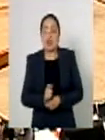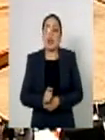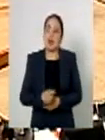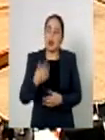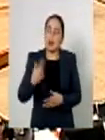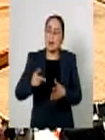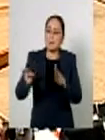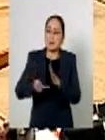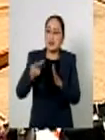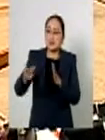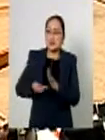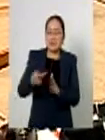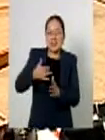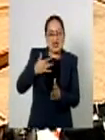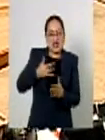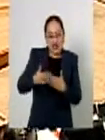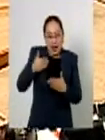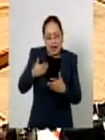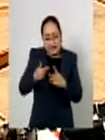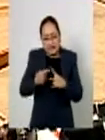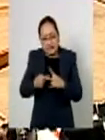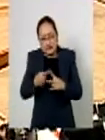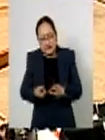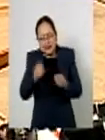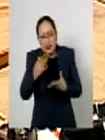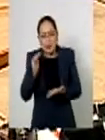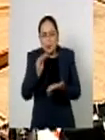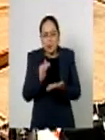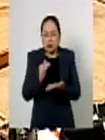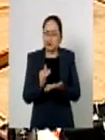una subestimación Pardiñas